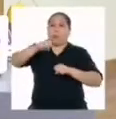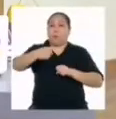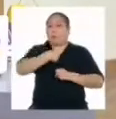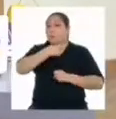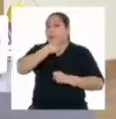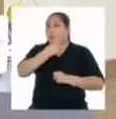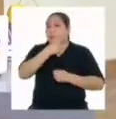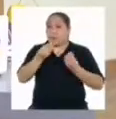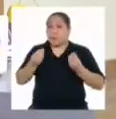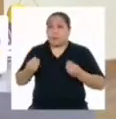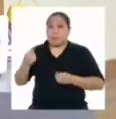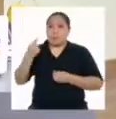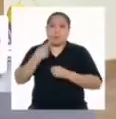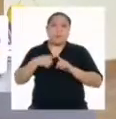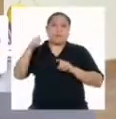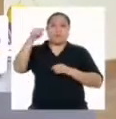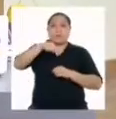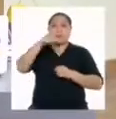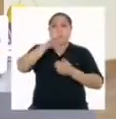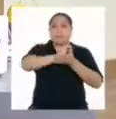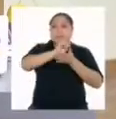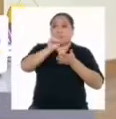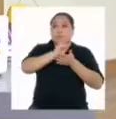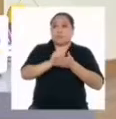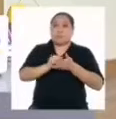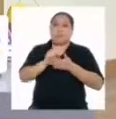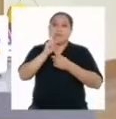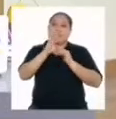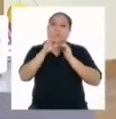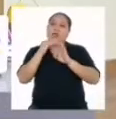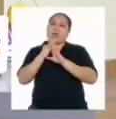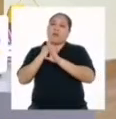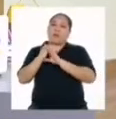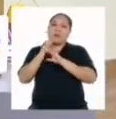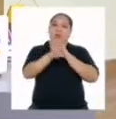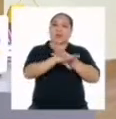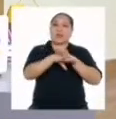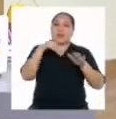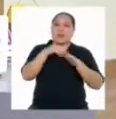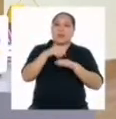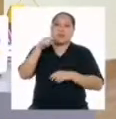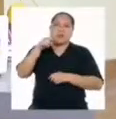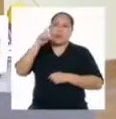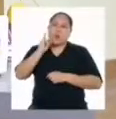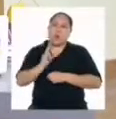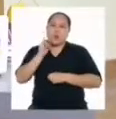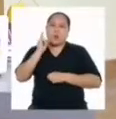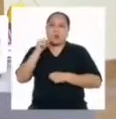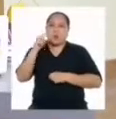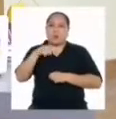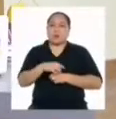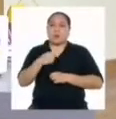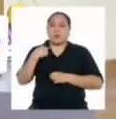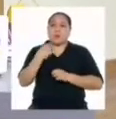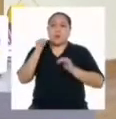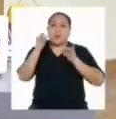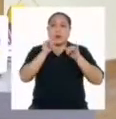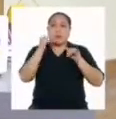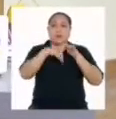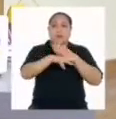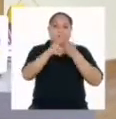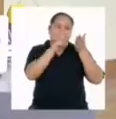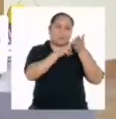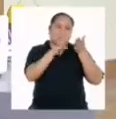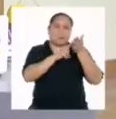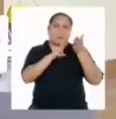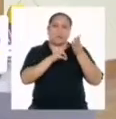uno de mis pasatiempos. Pero durante estos meses en que debemos evitar salir de casa, si no es absolutamente necesario, me he dedicado mucho